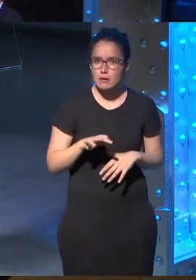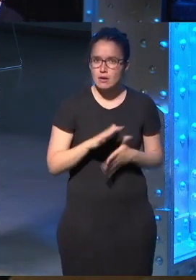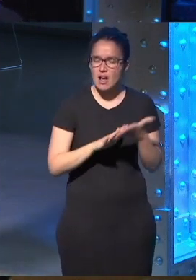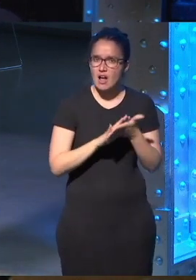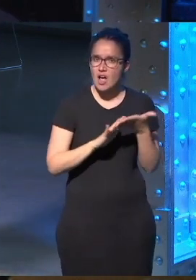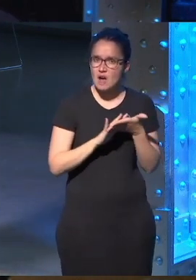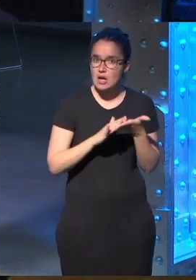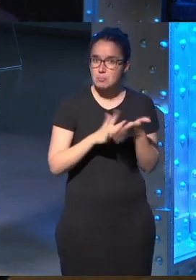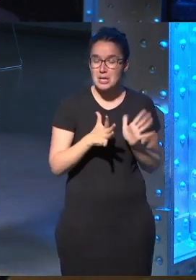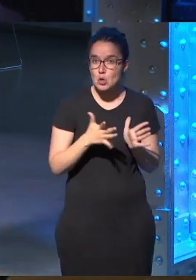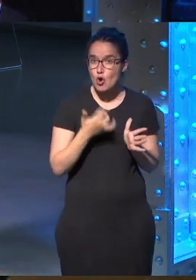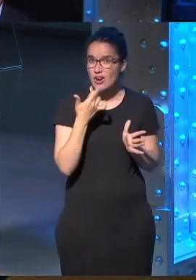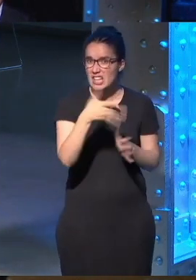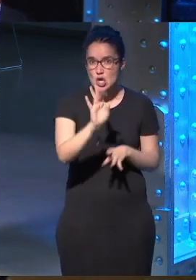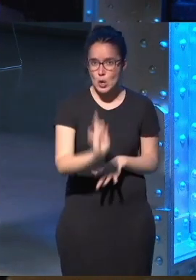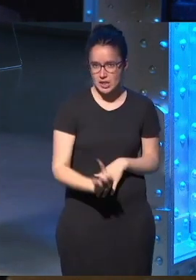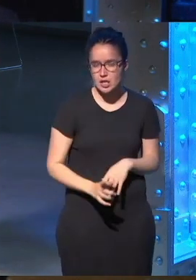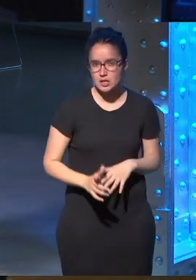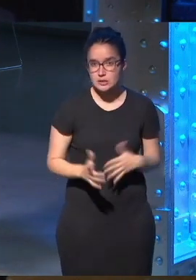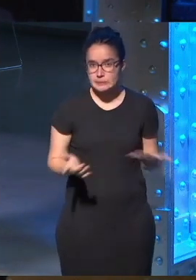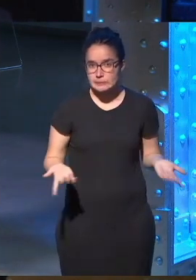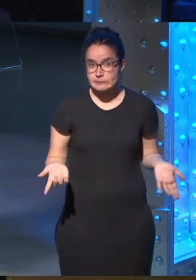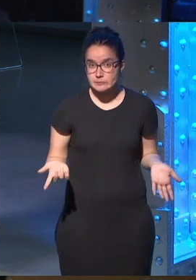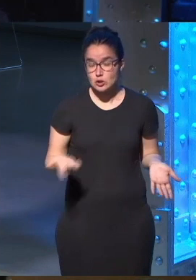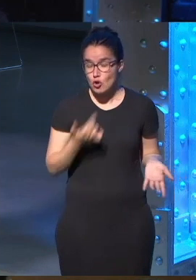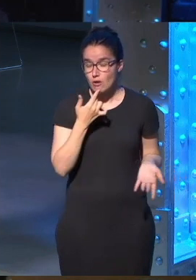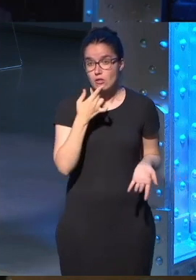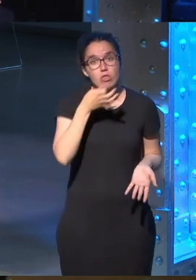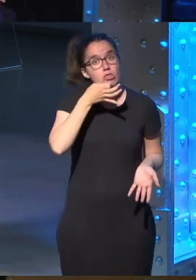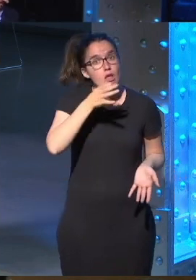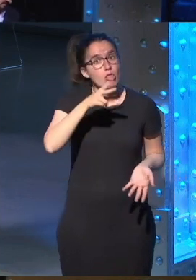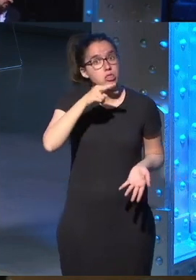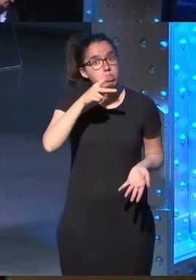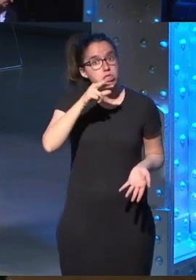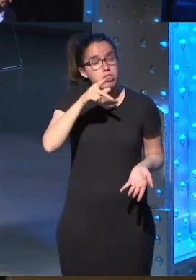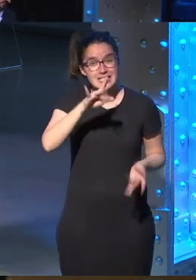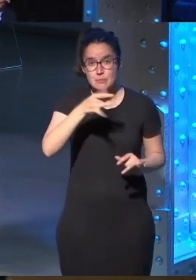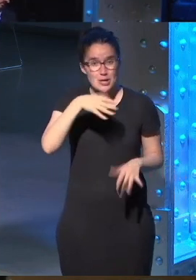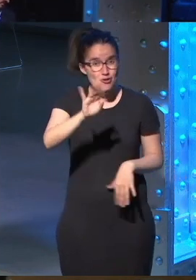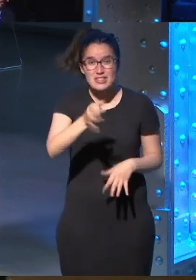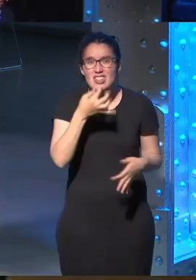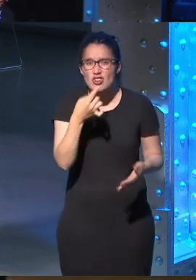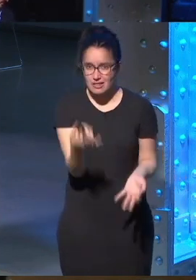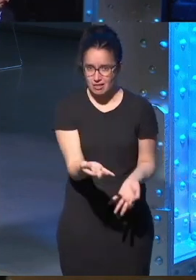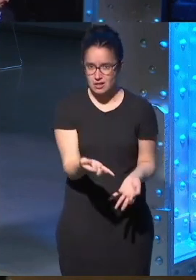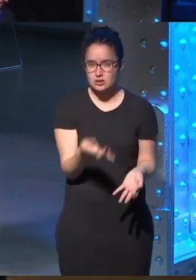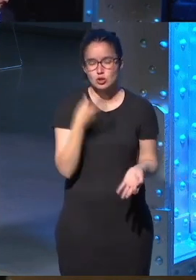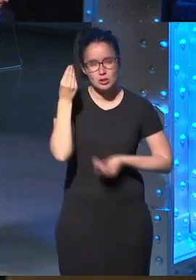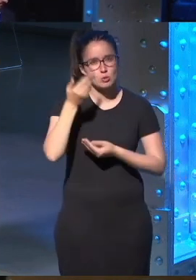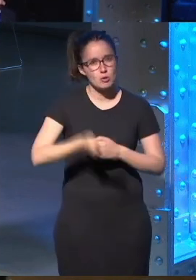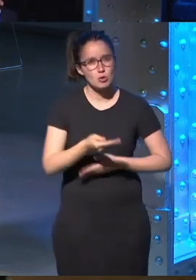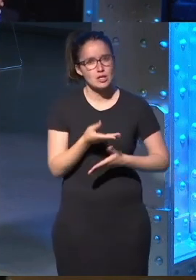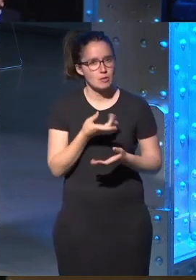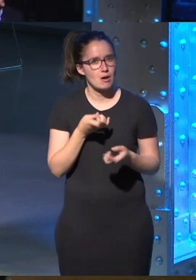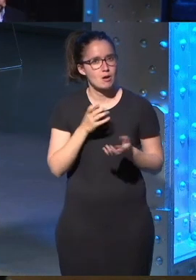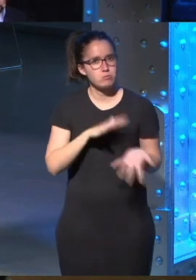hablar pero no entienden lo que dicen, no entienden lo que están diciendo. Y yo creo que esto es una faceta que es muy importante para poder llevar el campo de la